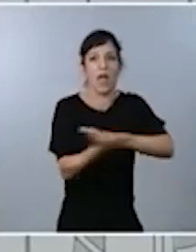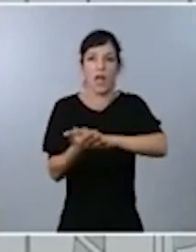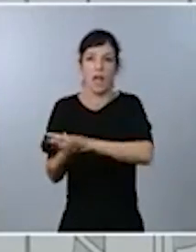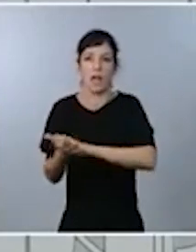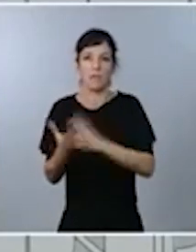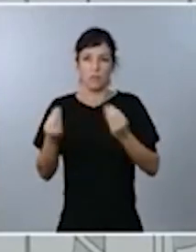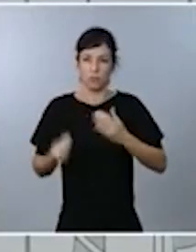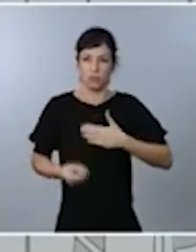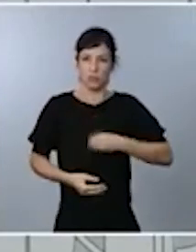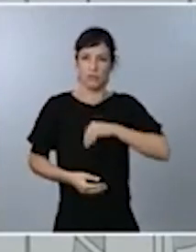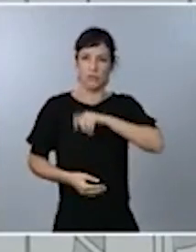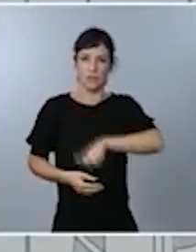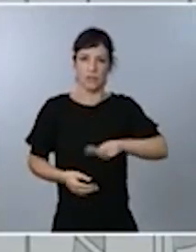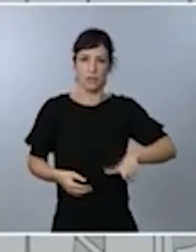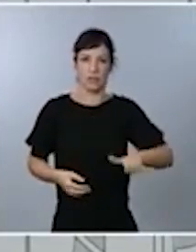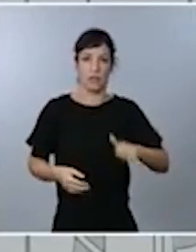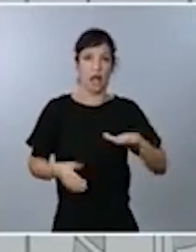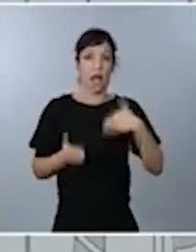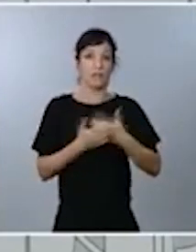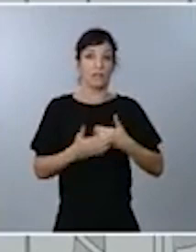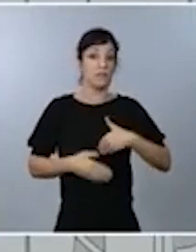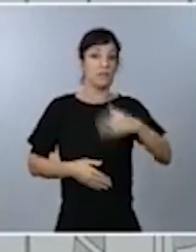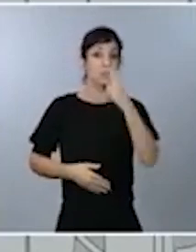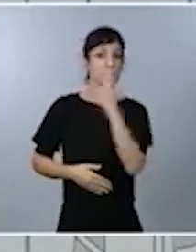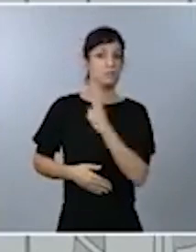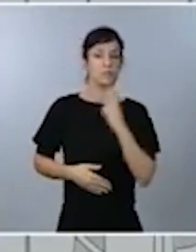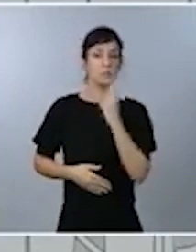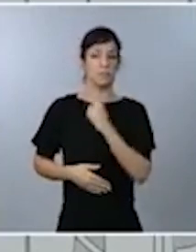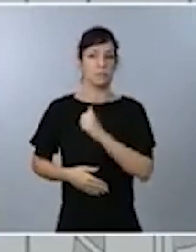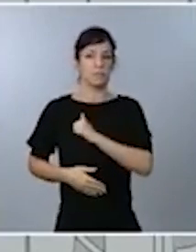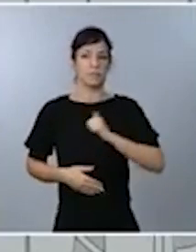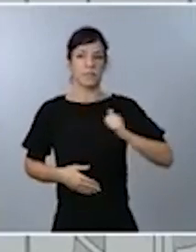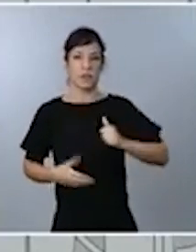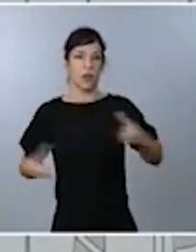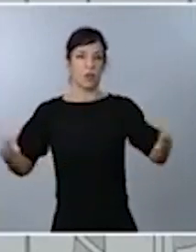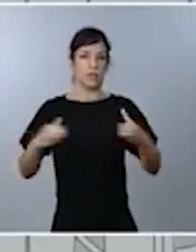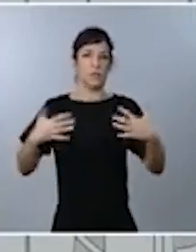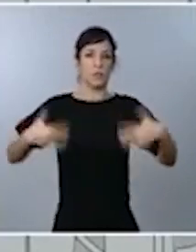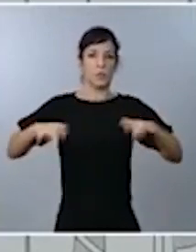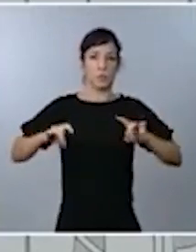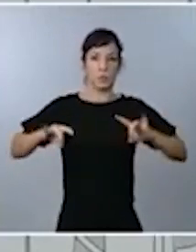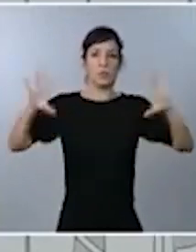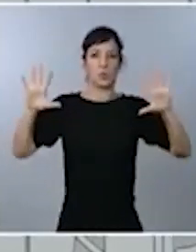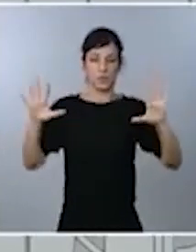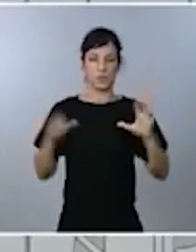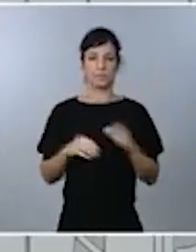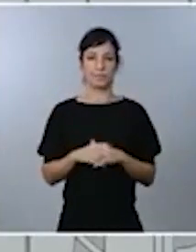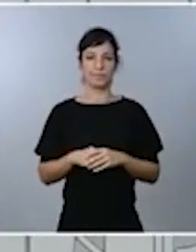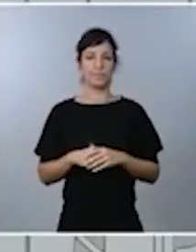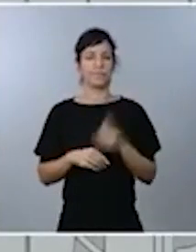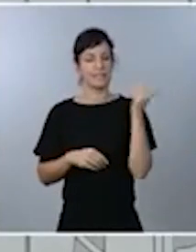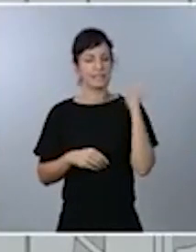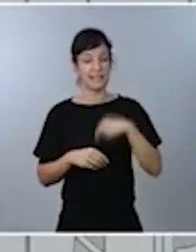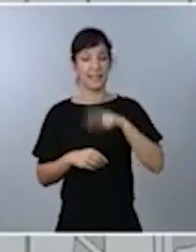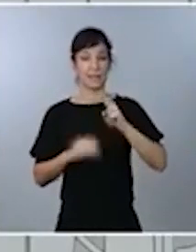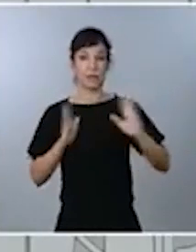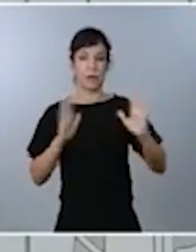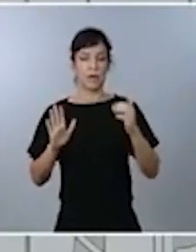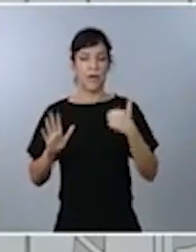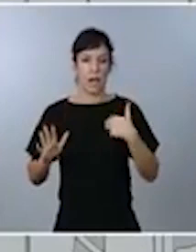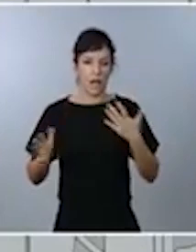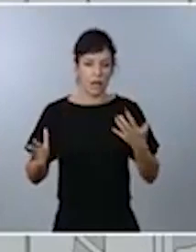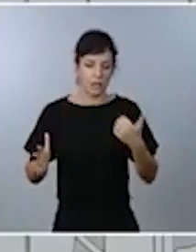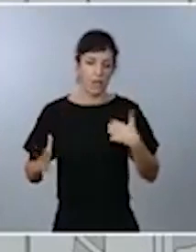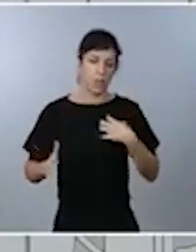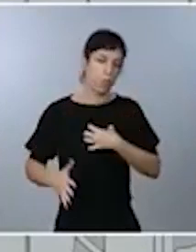comprometer nuestro futuro personal y colectivo. Sé que cuesta mucho enfrentar esta segunda ola cuando aún no nos hemos